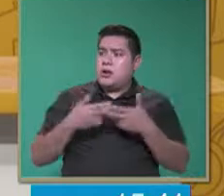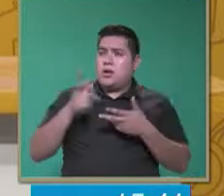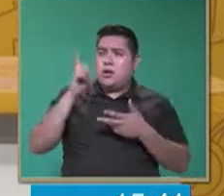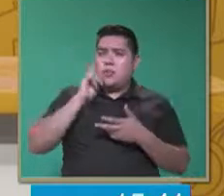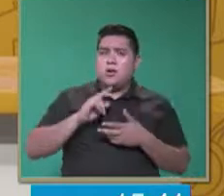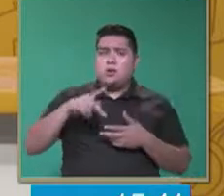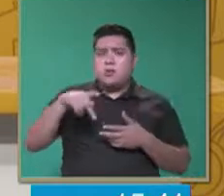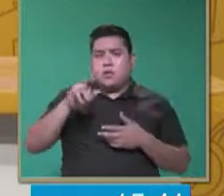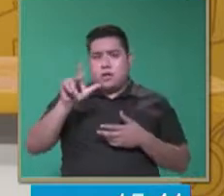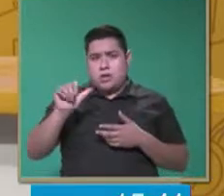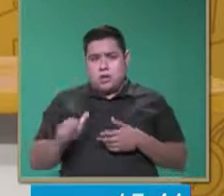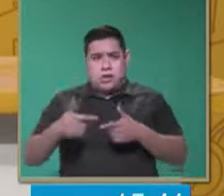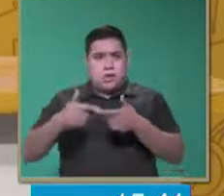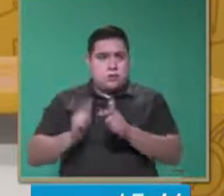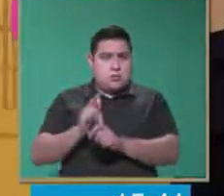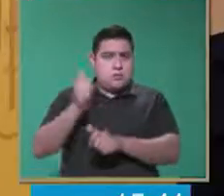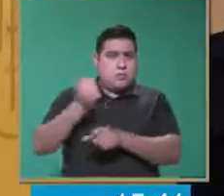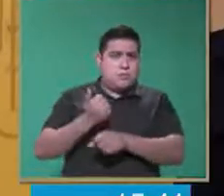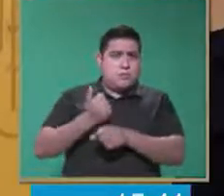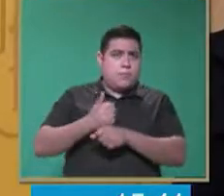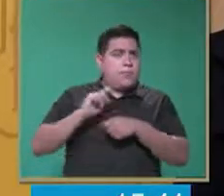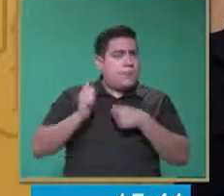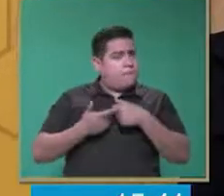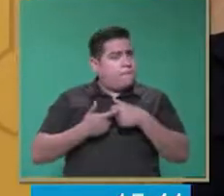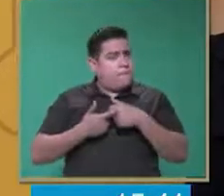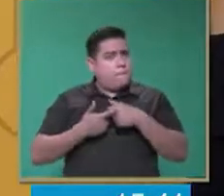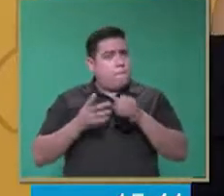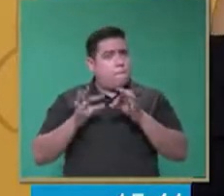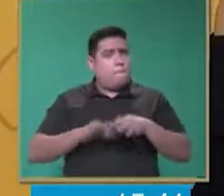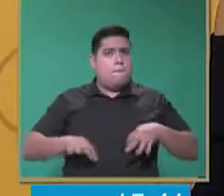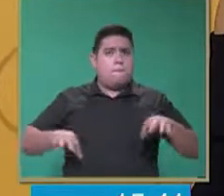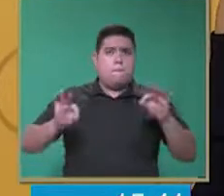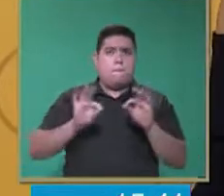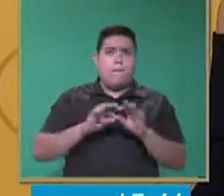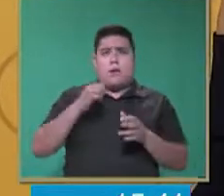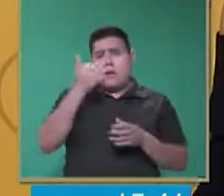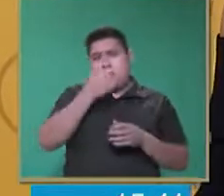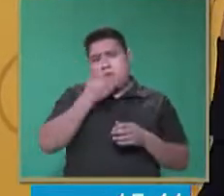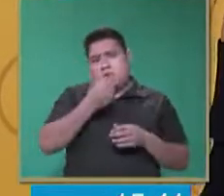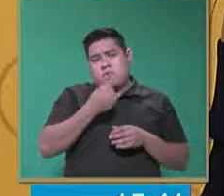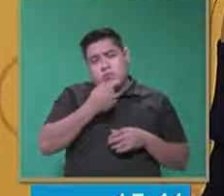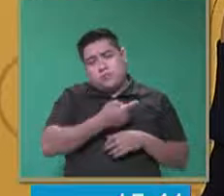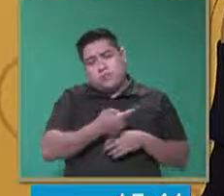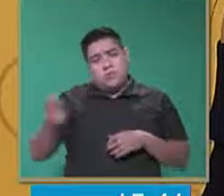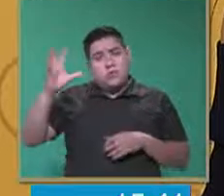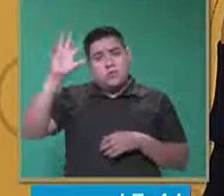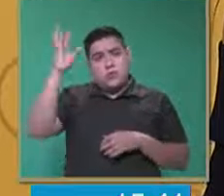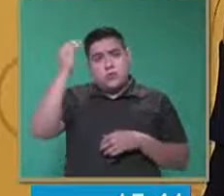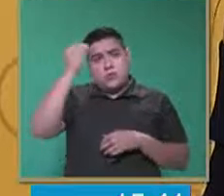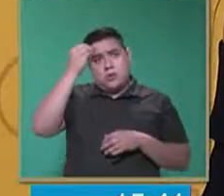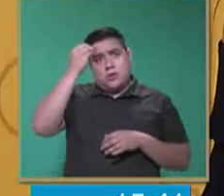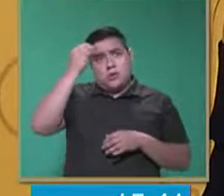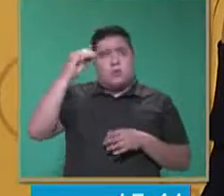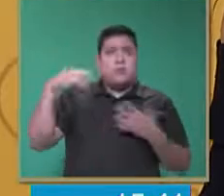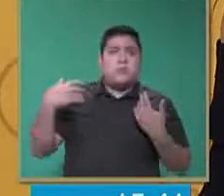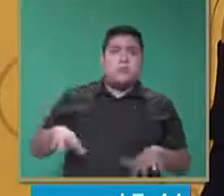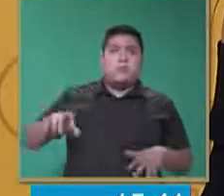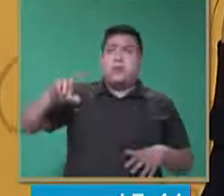de primaria, algo muy peculiar de los alumnos con TEA es que tienen una memoria